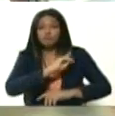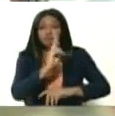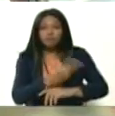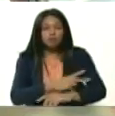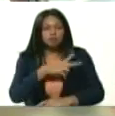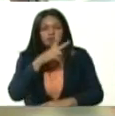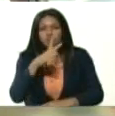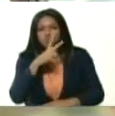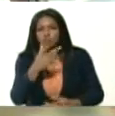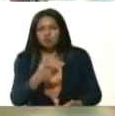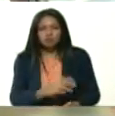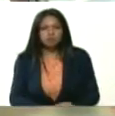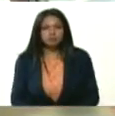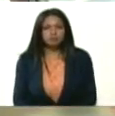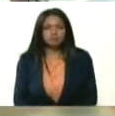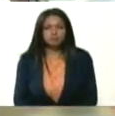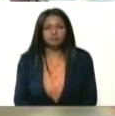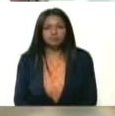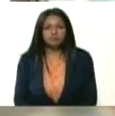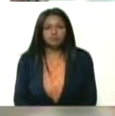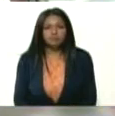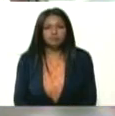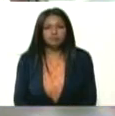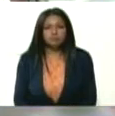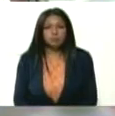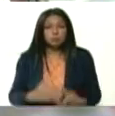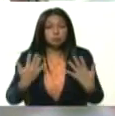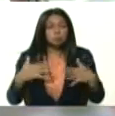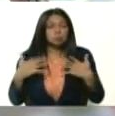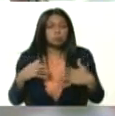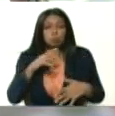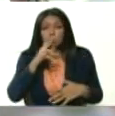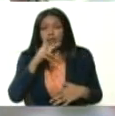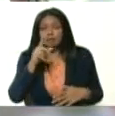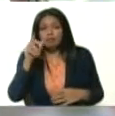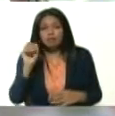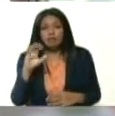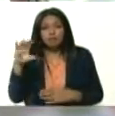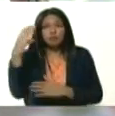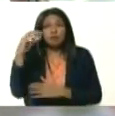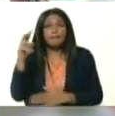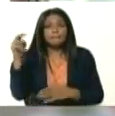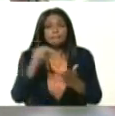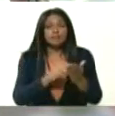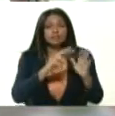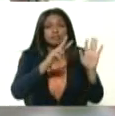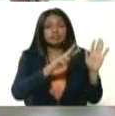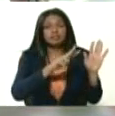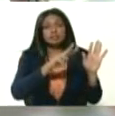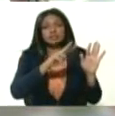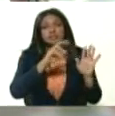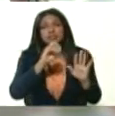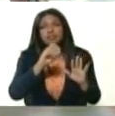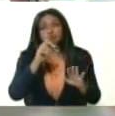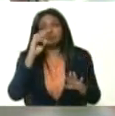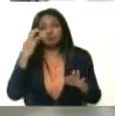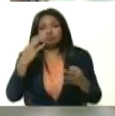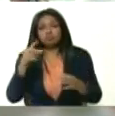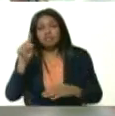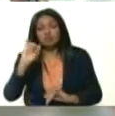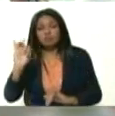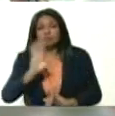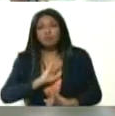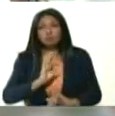alarmante. Alarmante. En Colombia hay mil setecientos ochenta casos declarados por ellos.